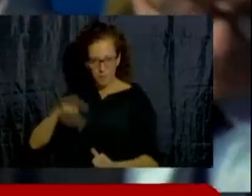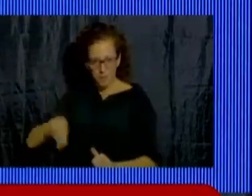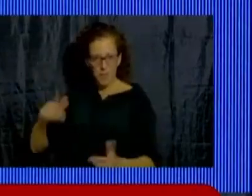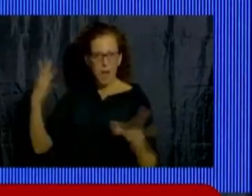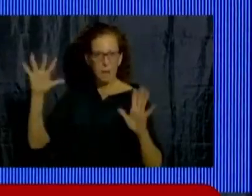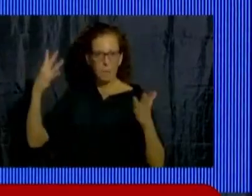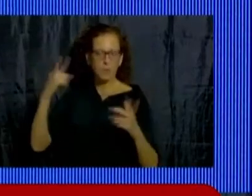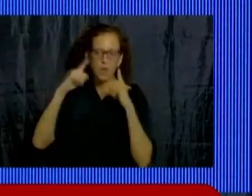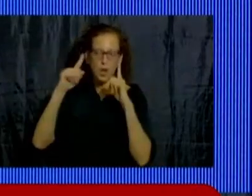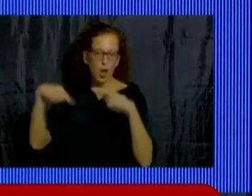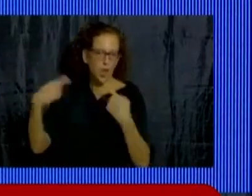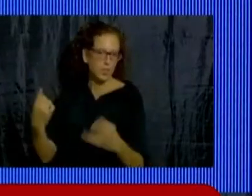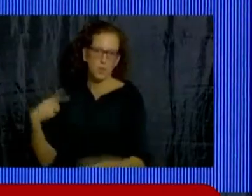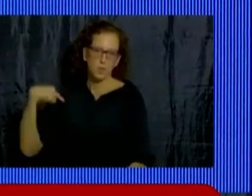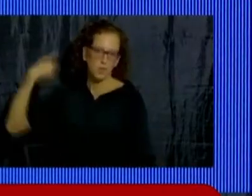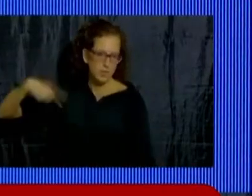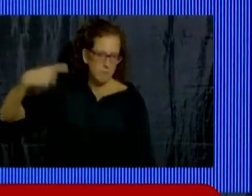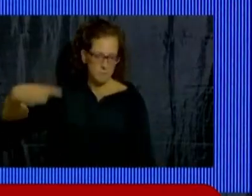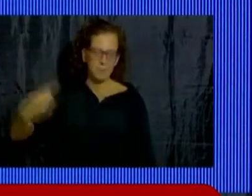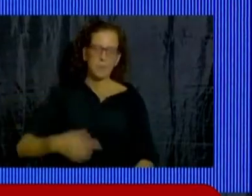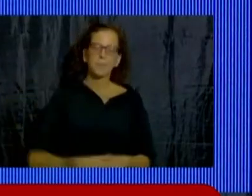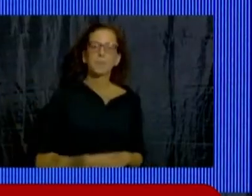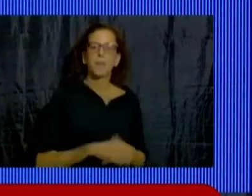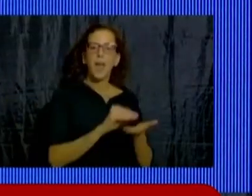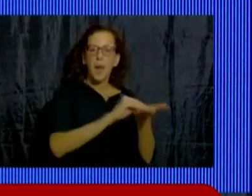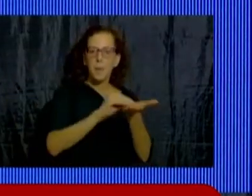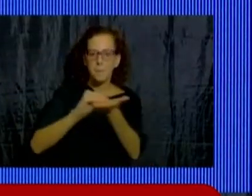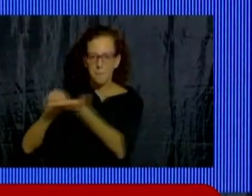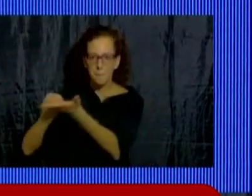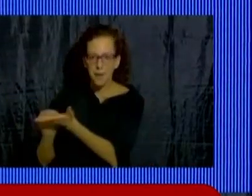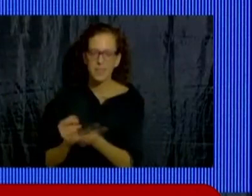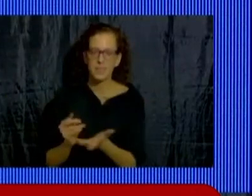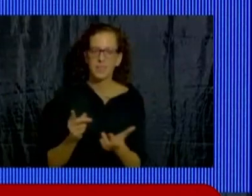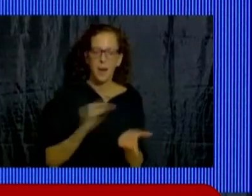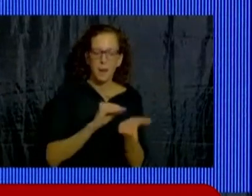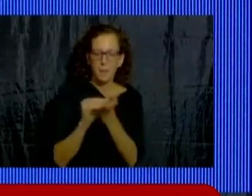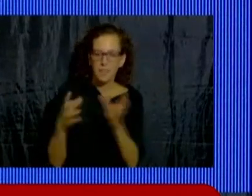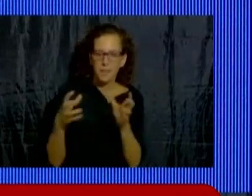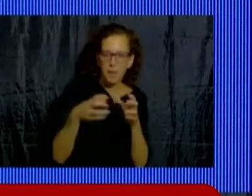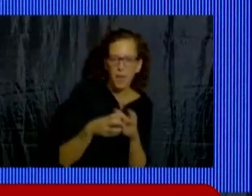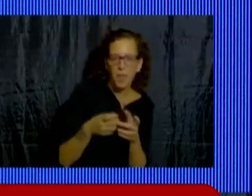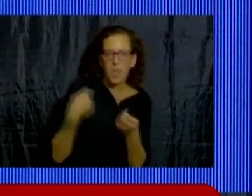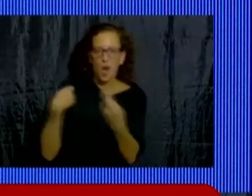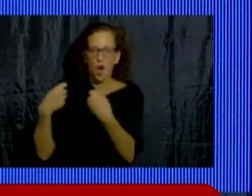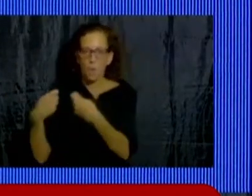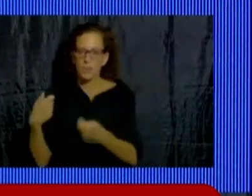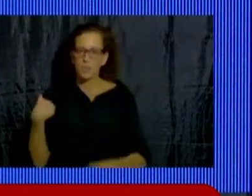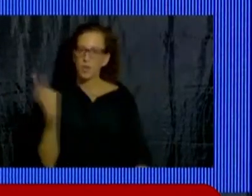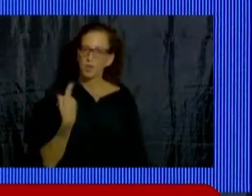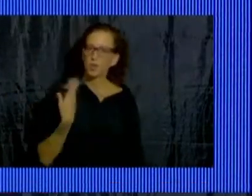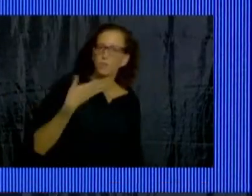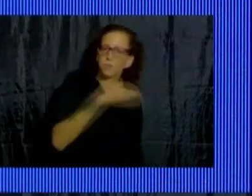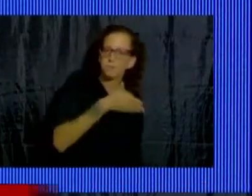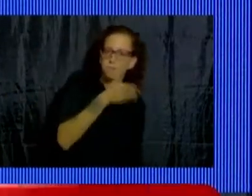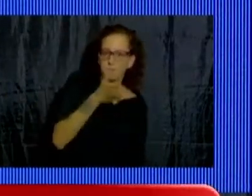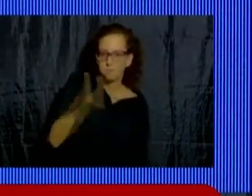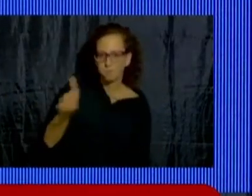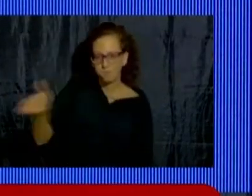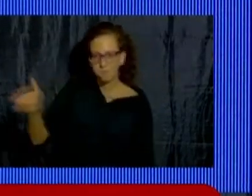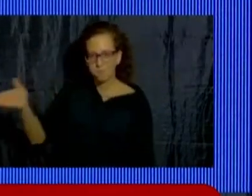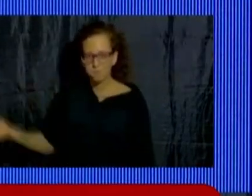Fuimos a cada empresa, a cada pyme, a cada comercio y tratamos de organizarlos,